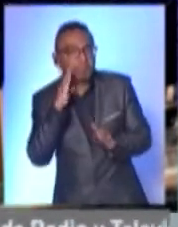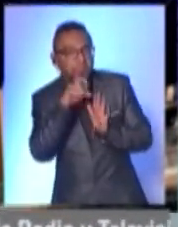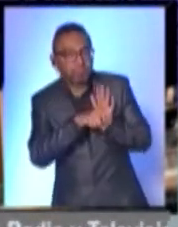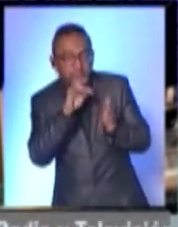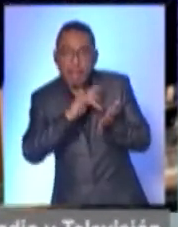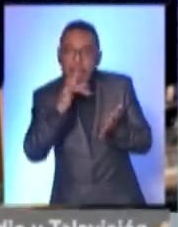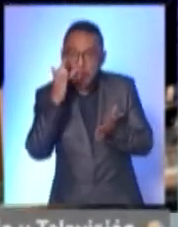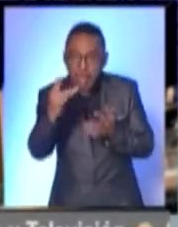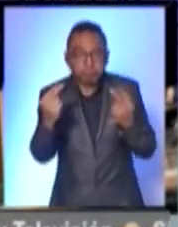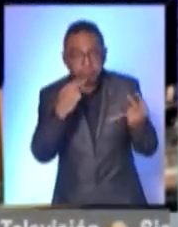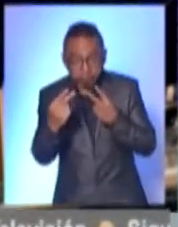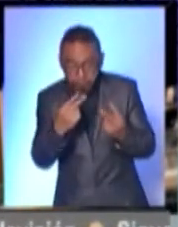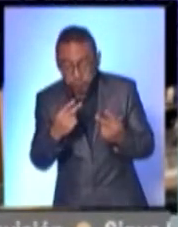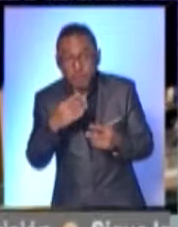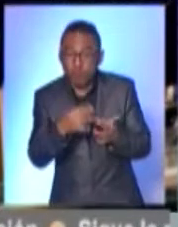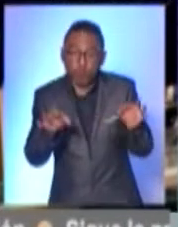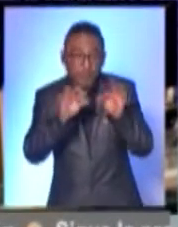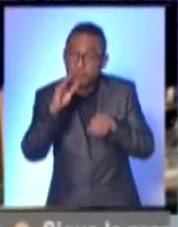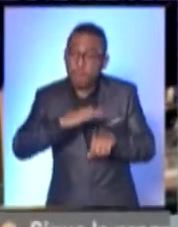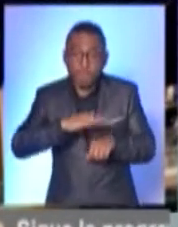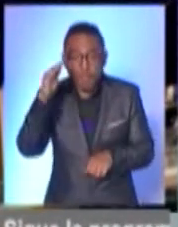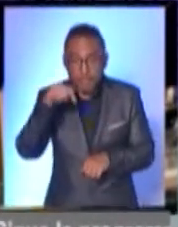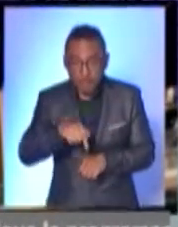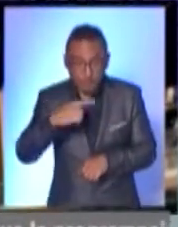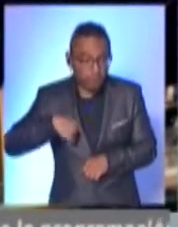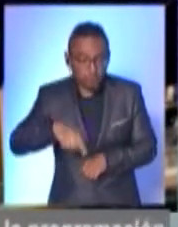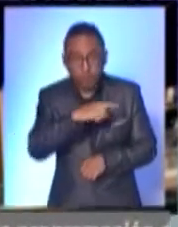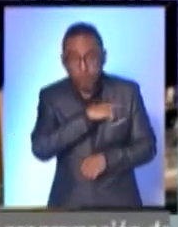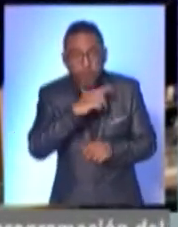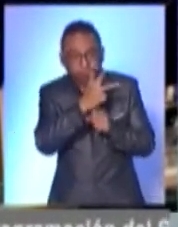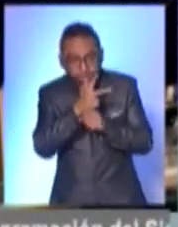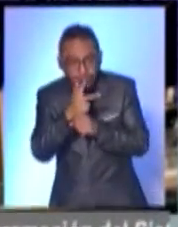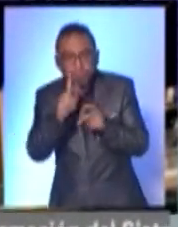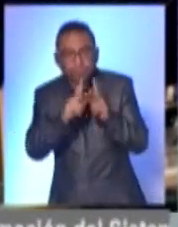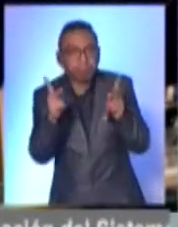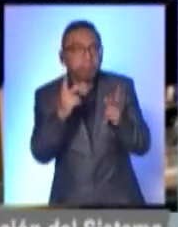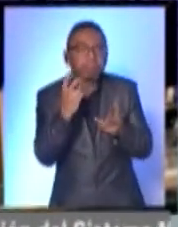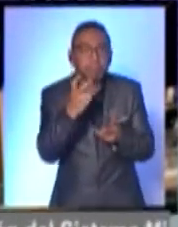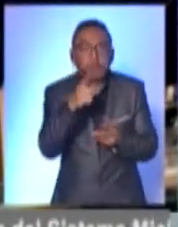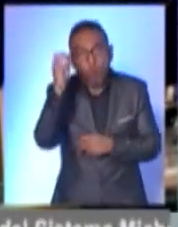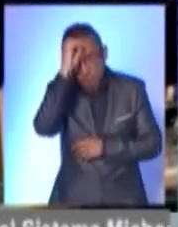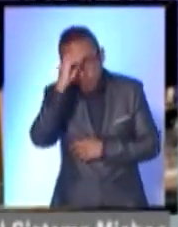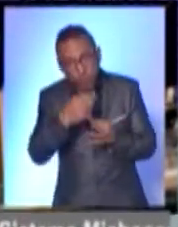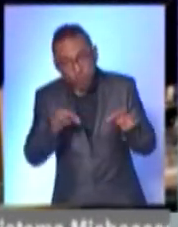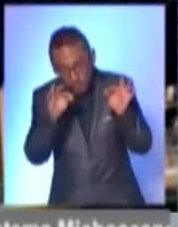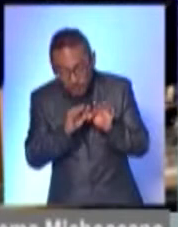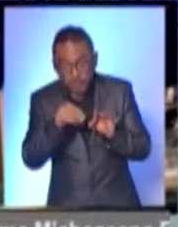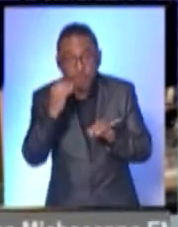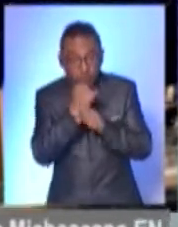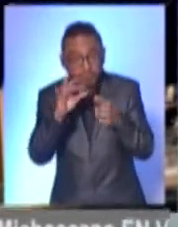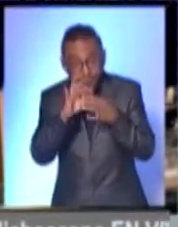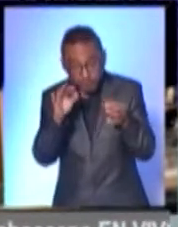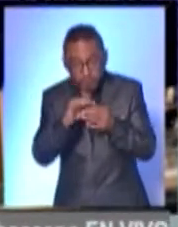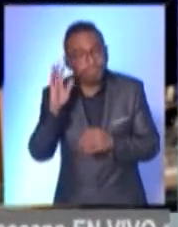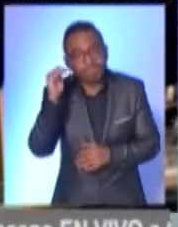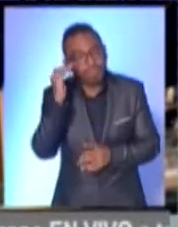estar en contacto. Recuerda que lo más importante para este espacio y para este medio de comunicación es su opinión. Y con esta información nos